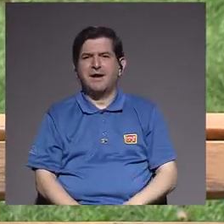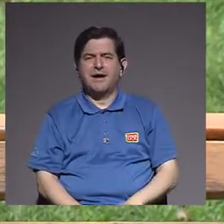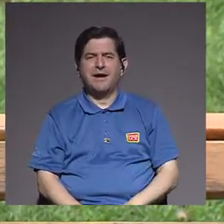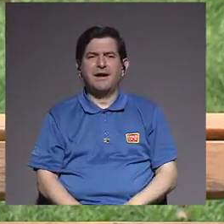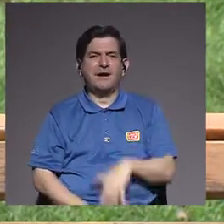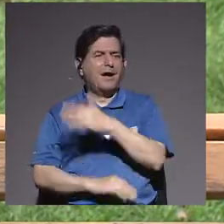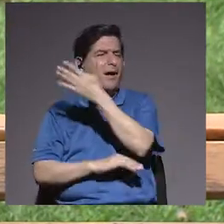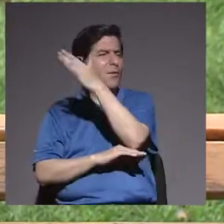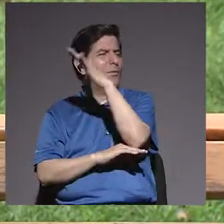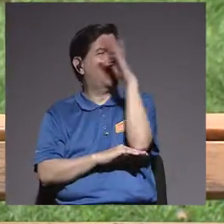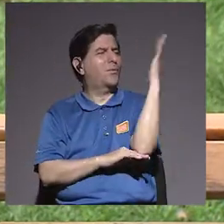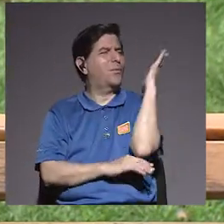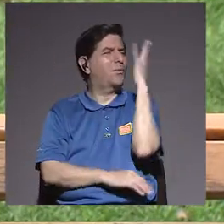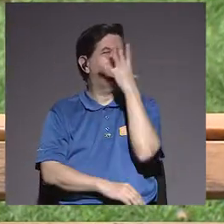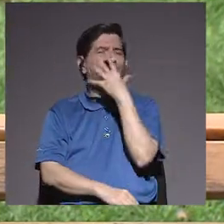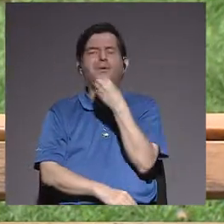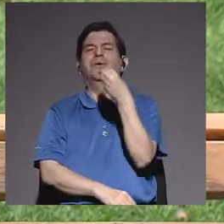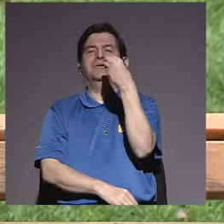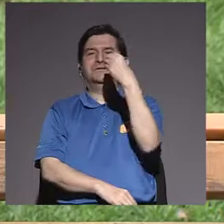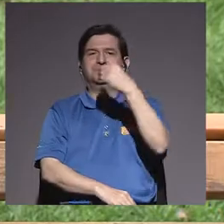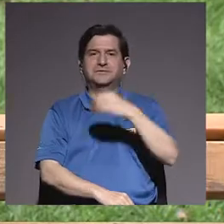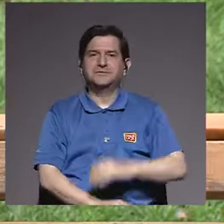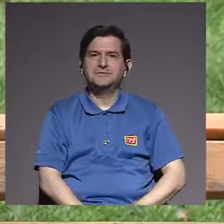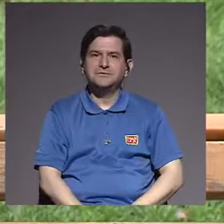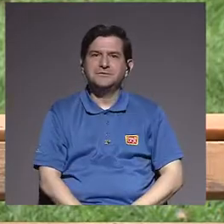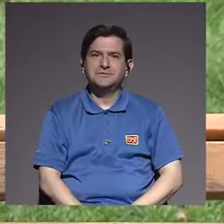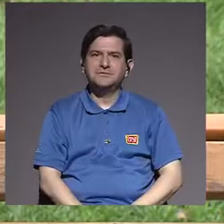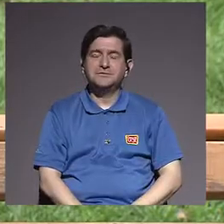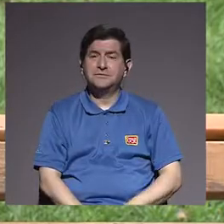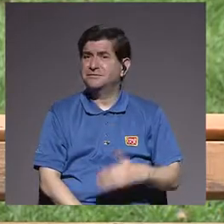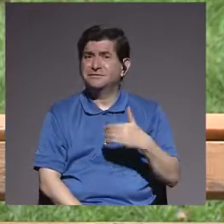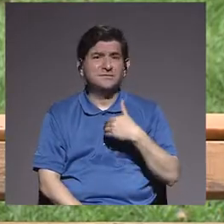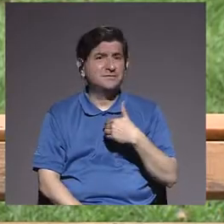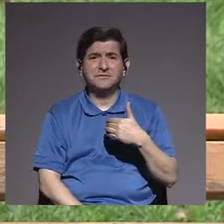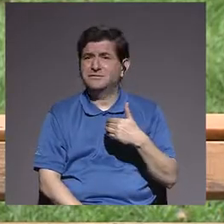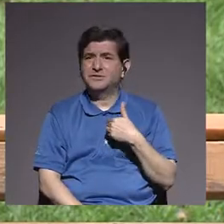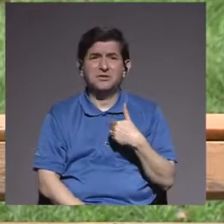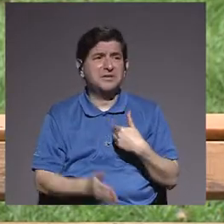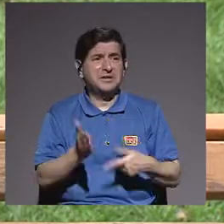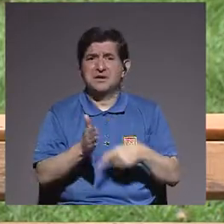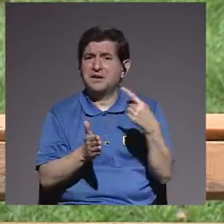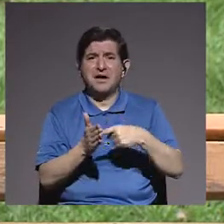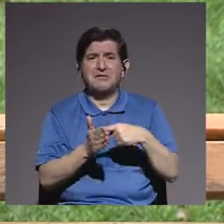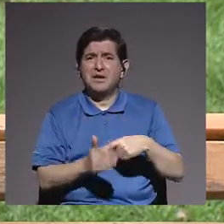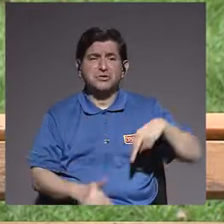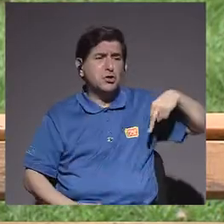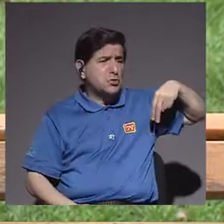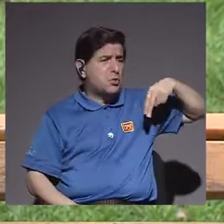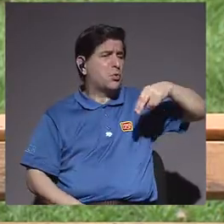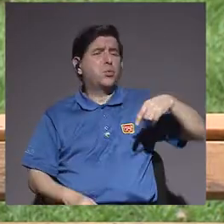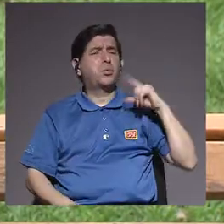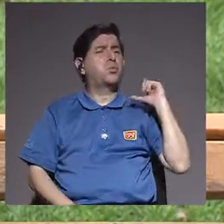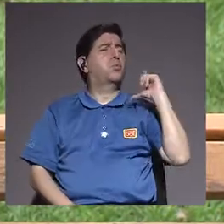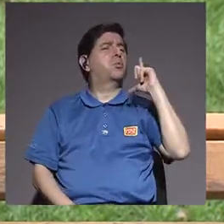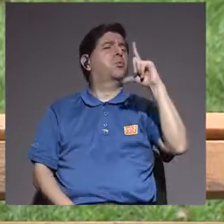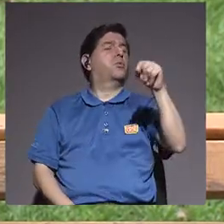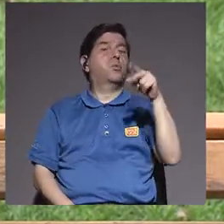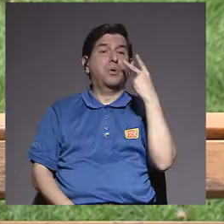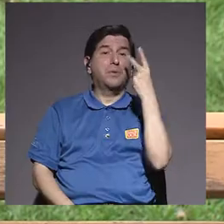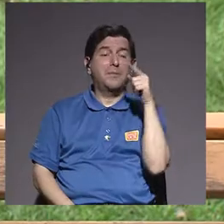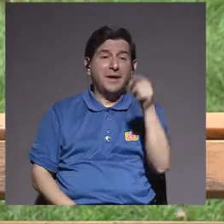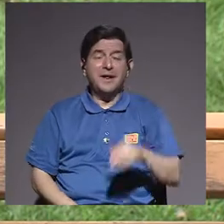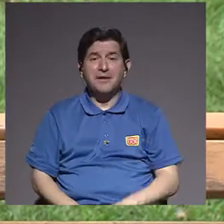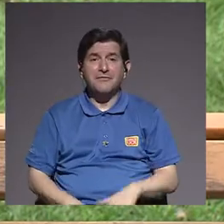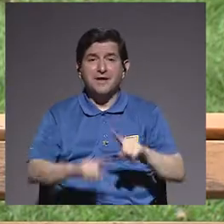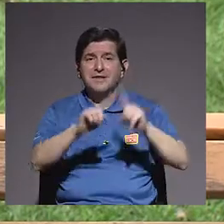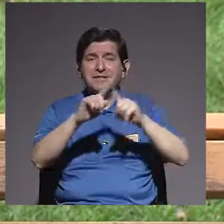preciosa de árboles y no tenemos muchas veces que caminar mucho para ver